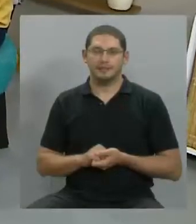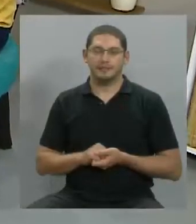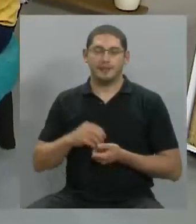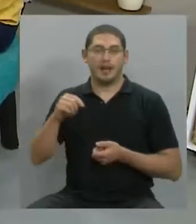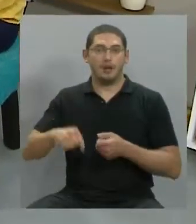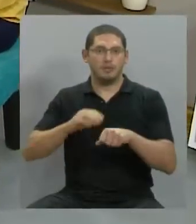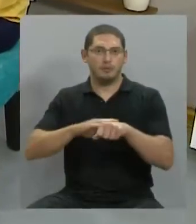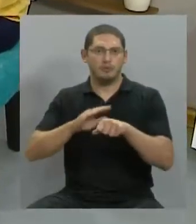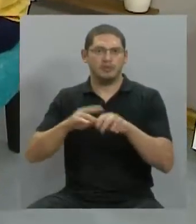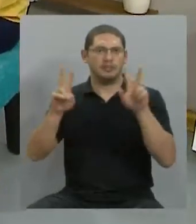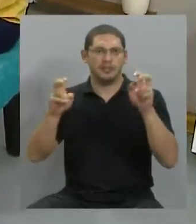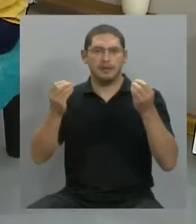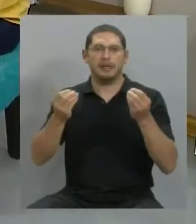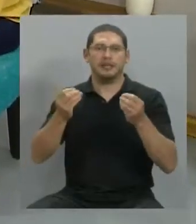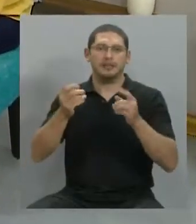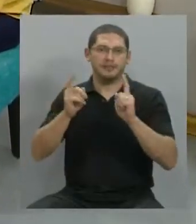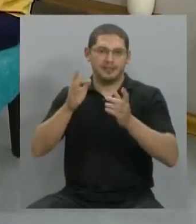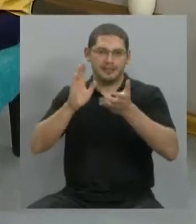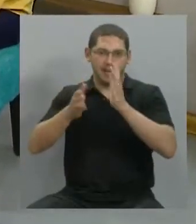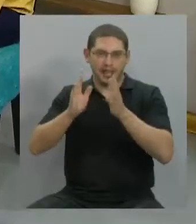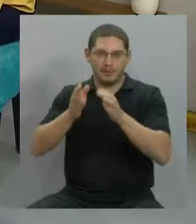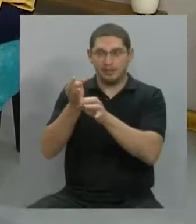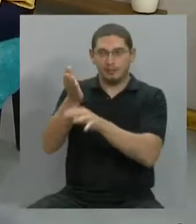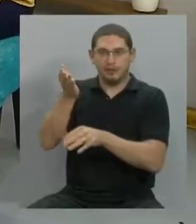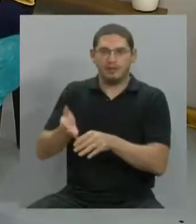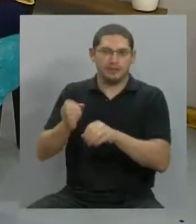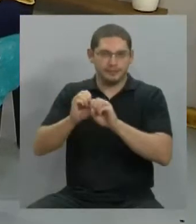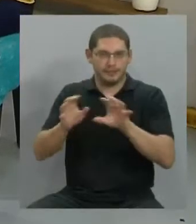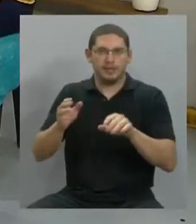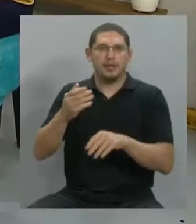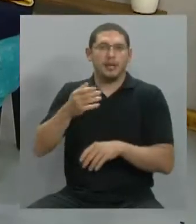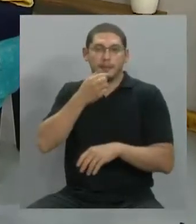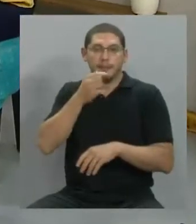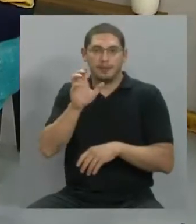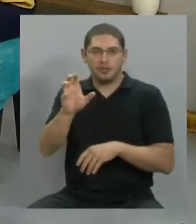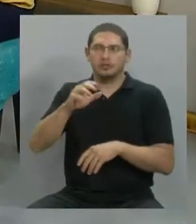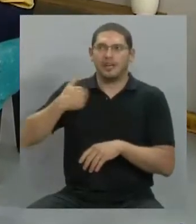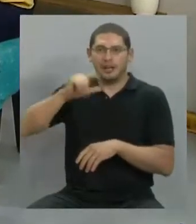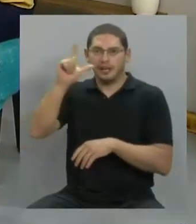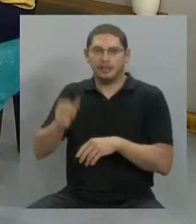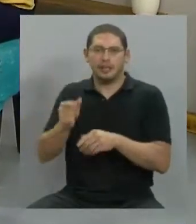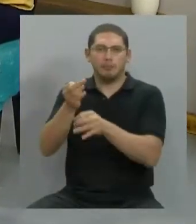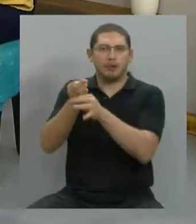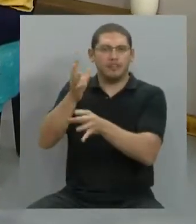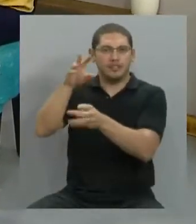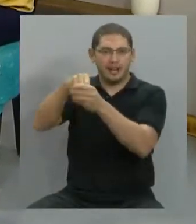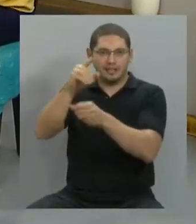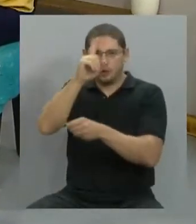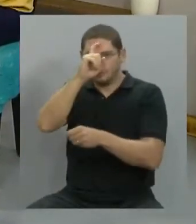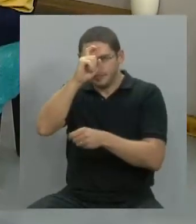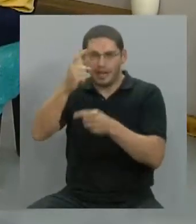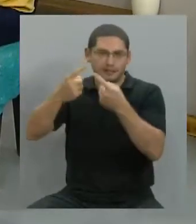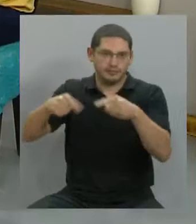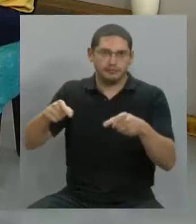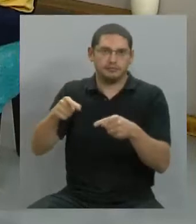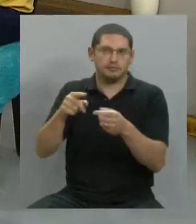Llegó el momento de hablar sobre mala praxis, qué pasa en la provincia de Mendoza, qué pasa en la República Argentina con los profesionales de la salud. Bueno y